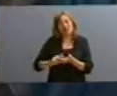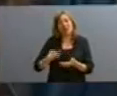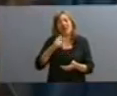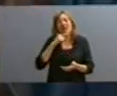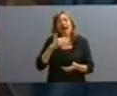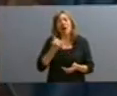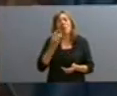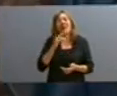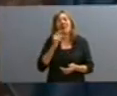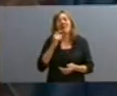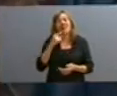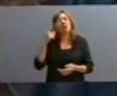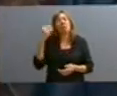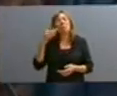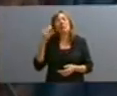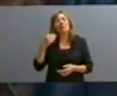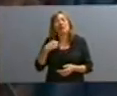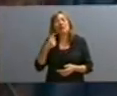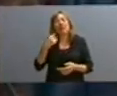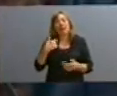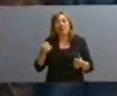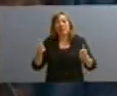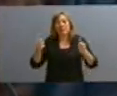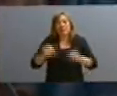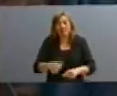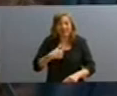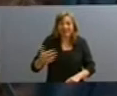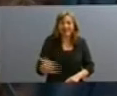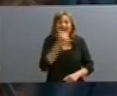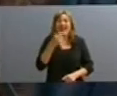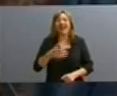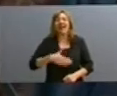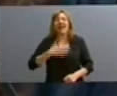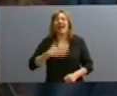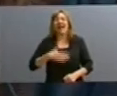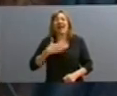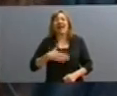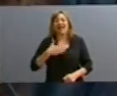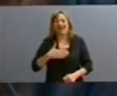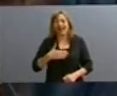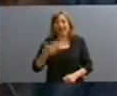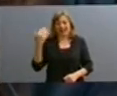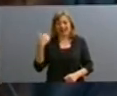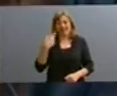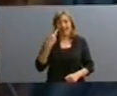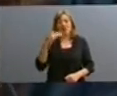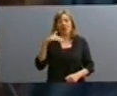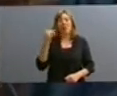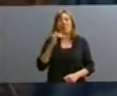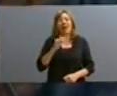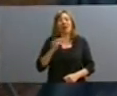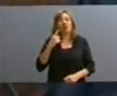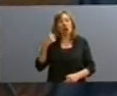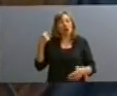Para vencer a los pueblos lo primero que hay que quitarles es la alegría. Será por eso que a los pocos días del golpe del 24 de marzo lo primero que hicieron